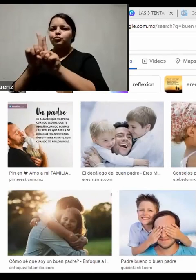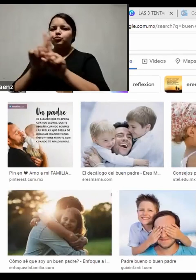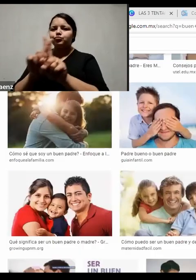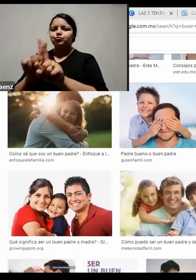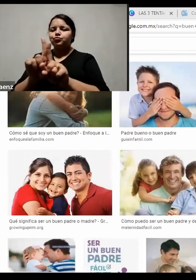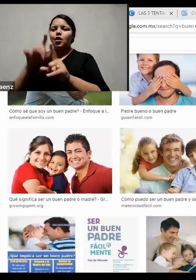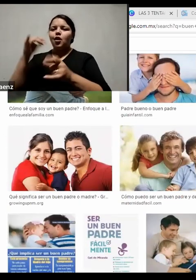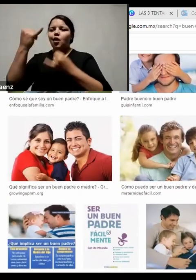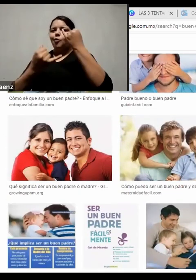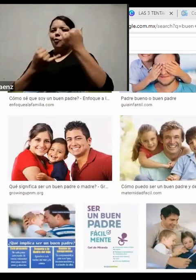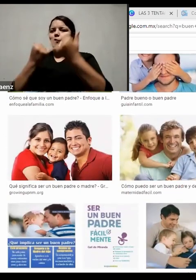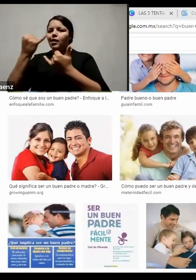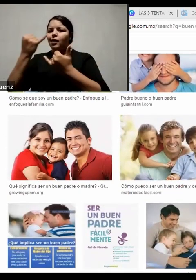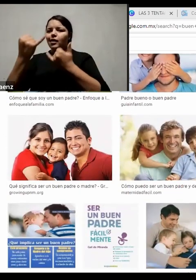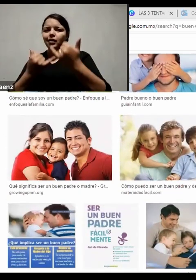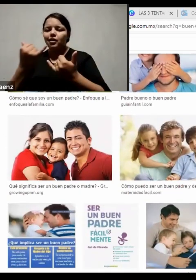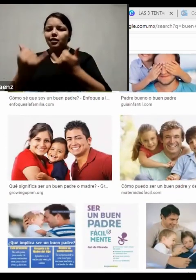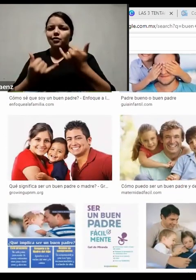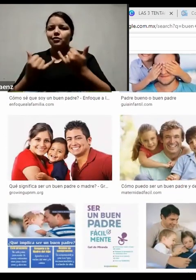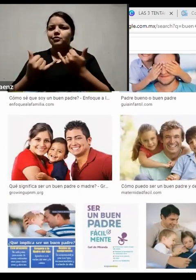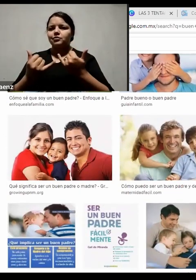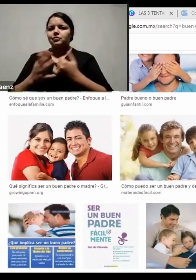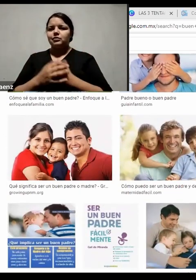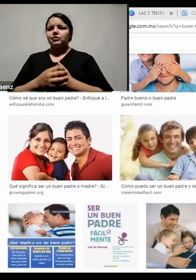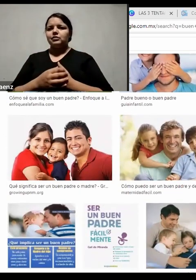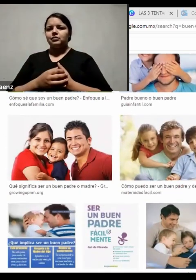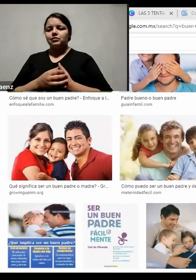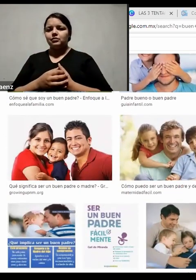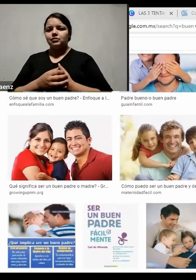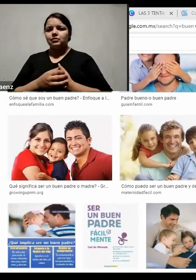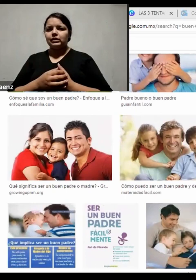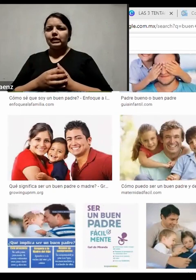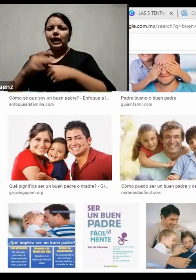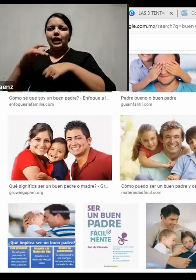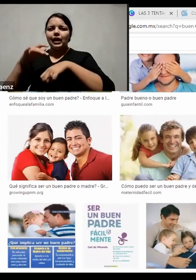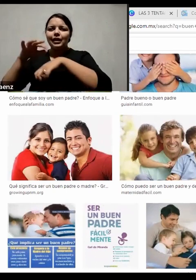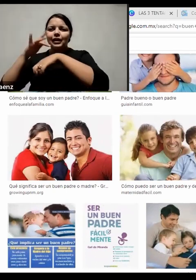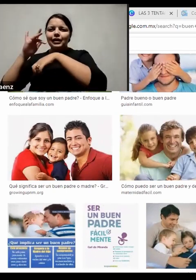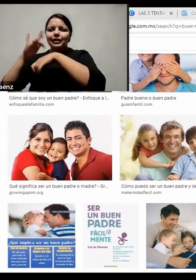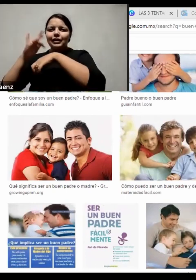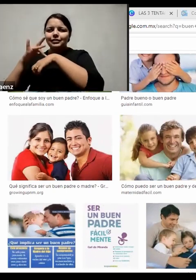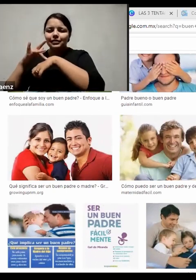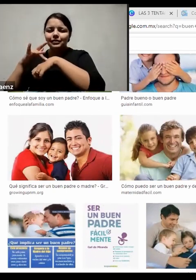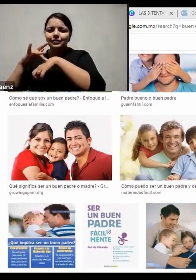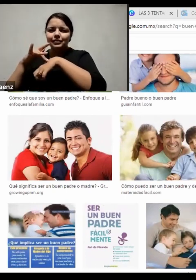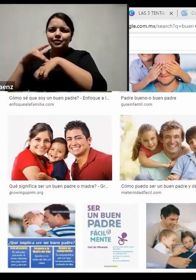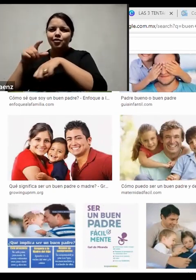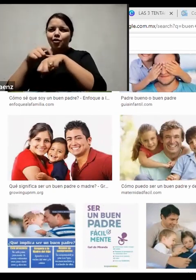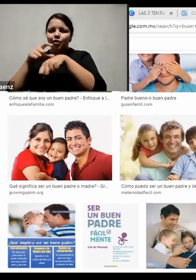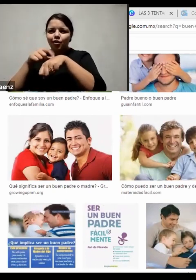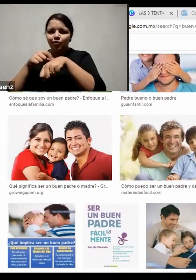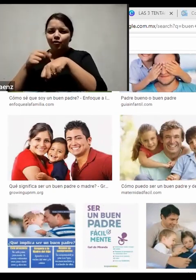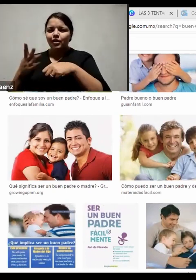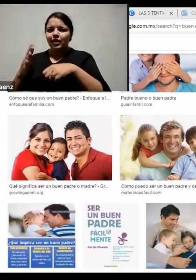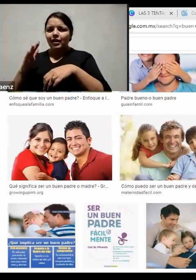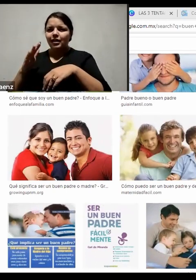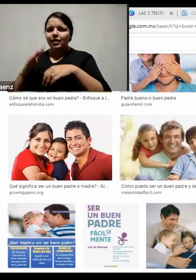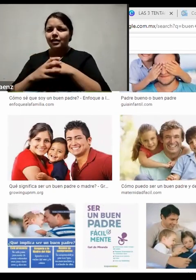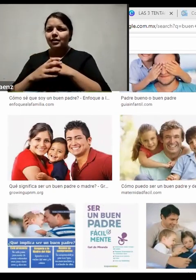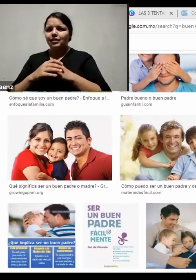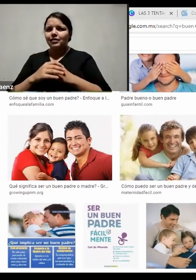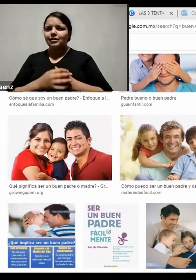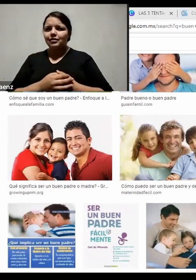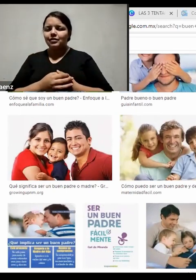juegos, que inclusive, les digo, hasta el tono de piel vemos como, no sé si les ha pasado, han visto